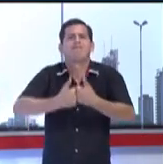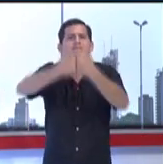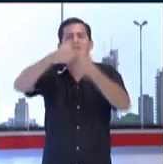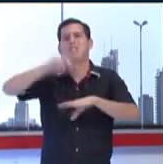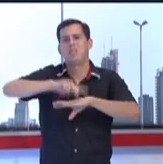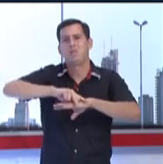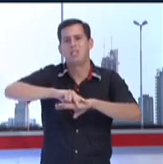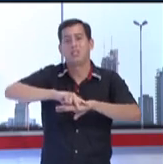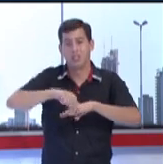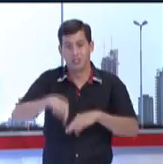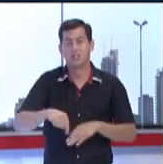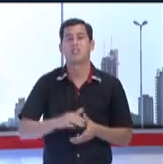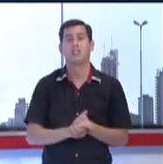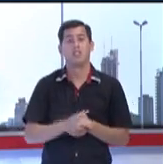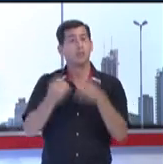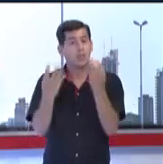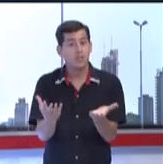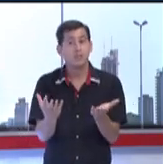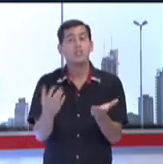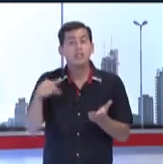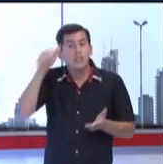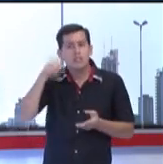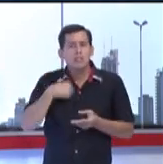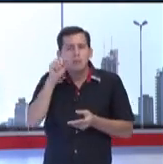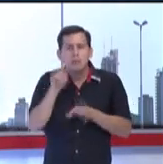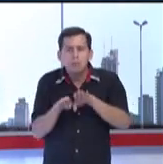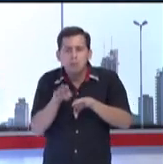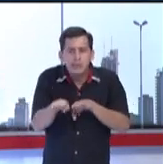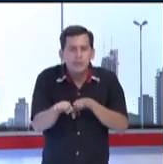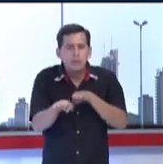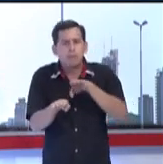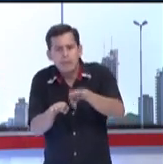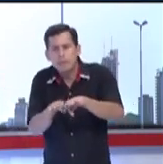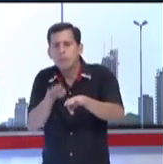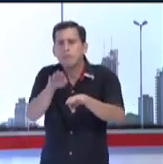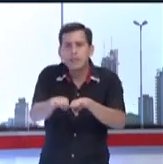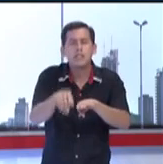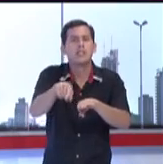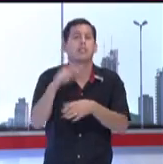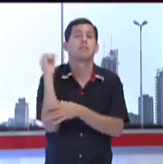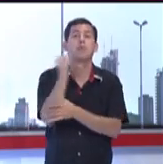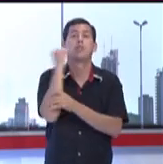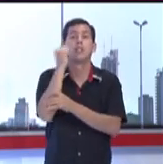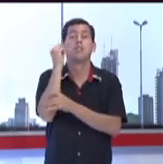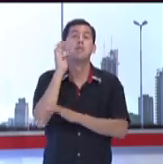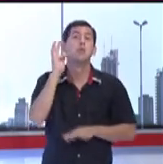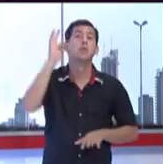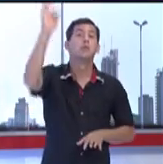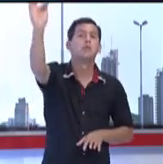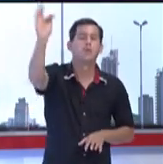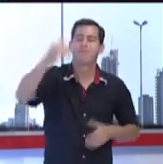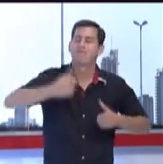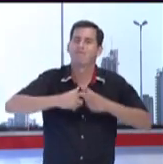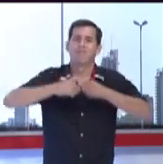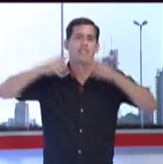hecho, dar esos primeros pasos son los importantes para que el día de mañana esto sea